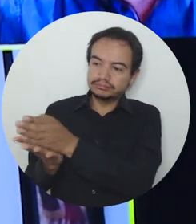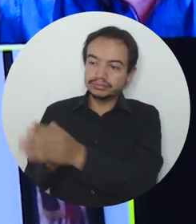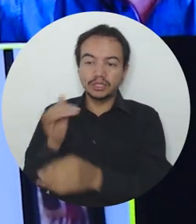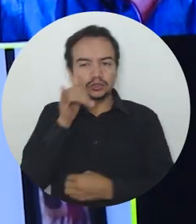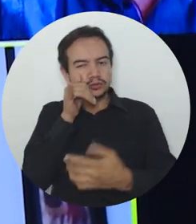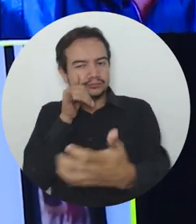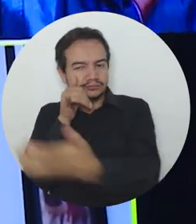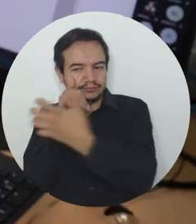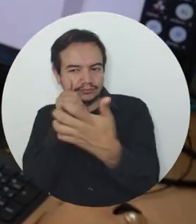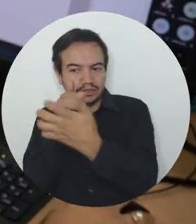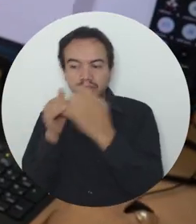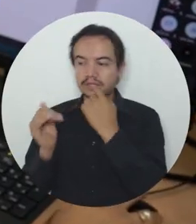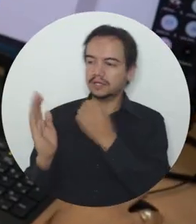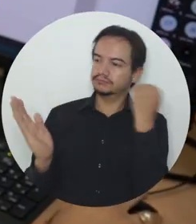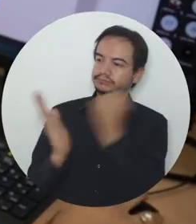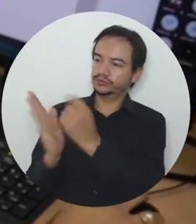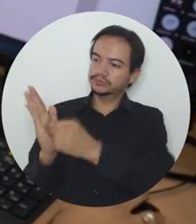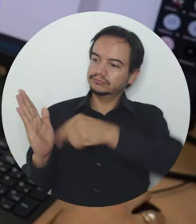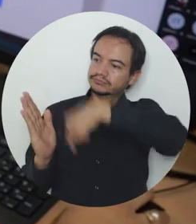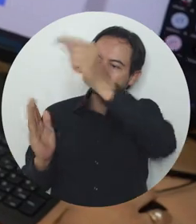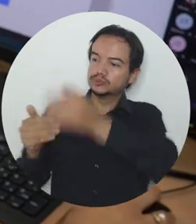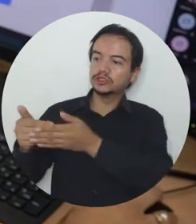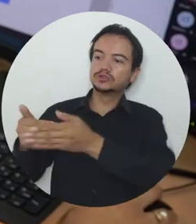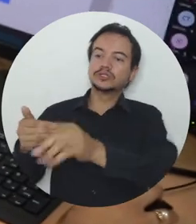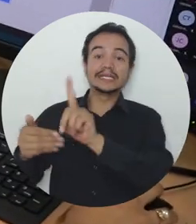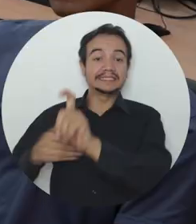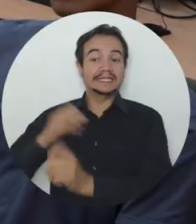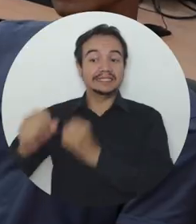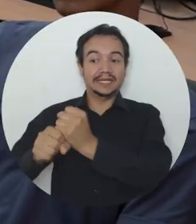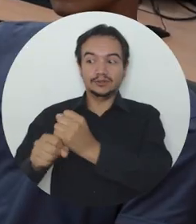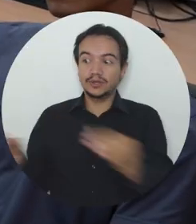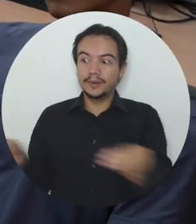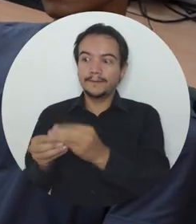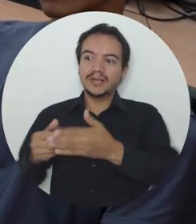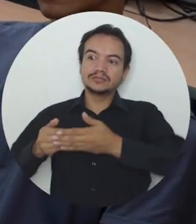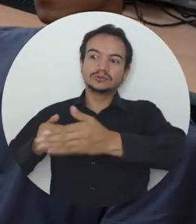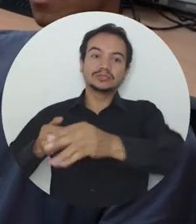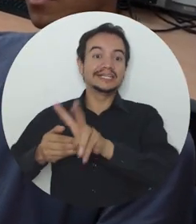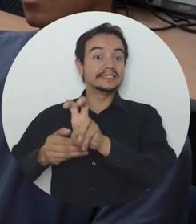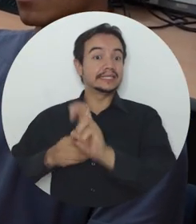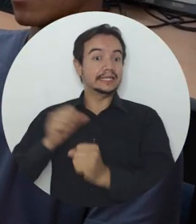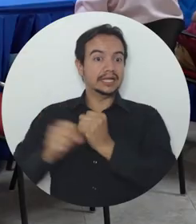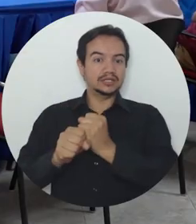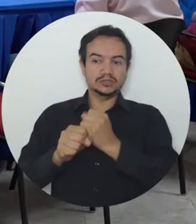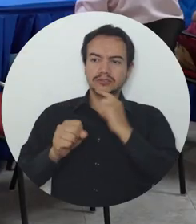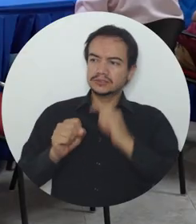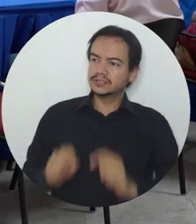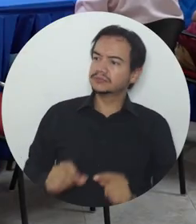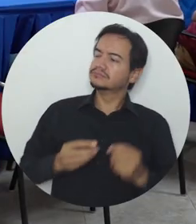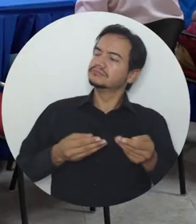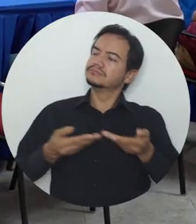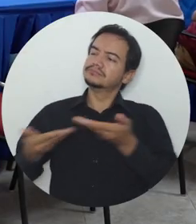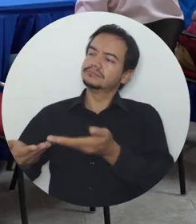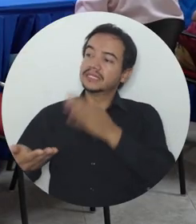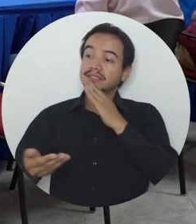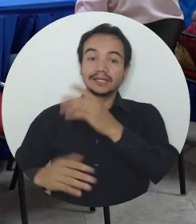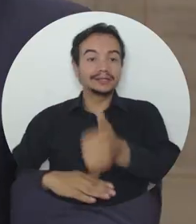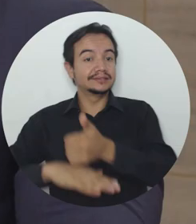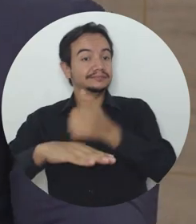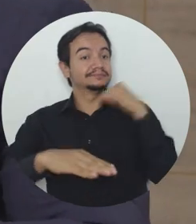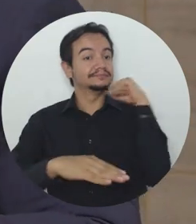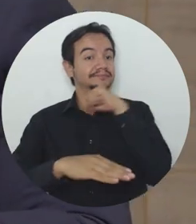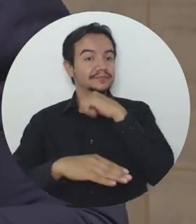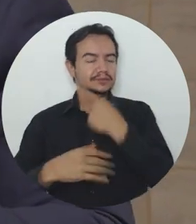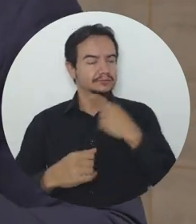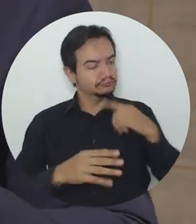por seis años y además renovara el registro calificado por siete más al Programa de Ingeniería de Sistemas, títulos recibidos con beneplácito por